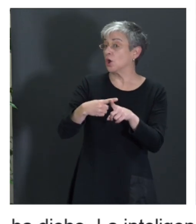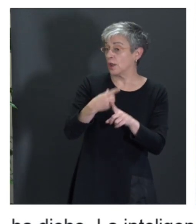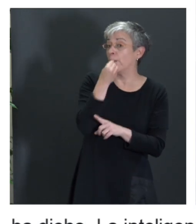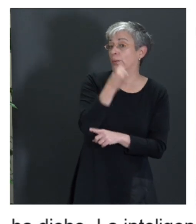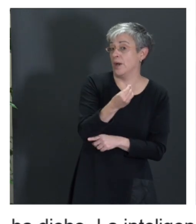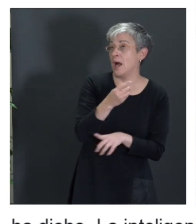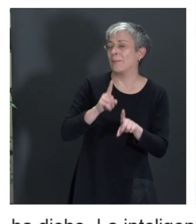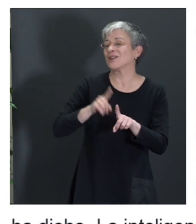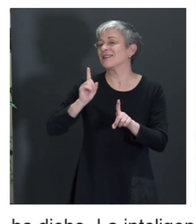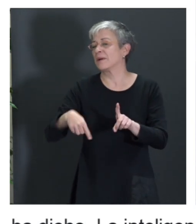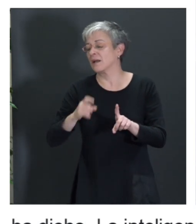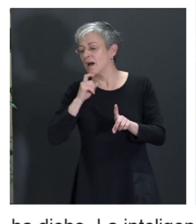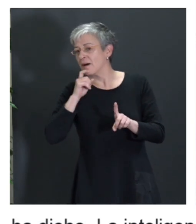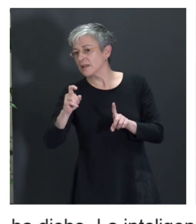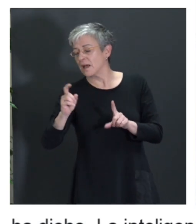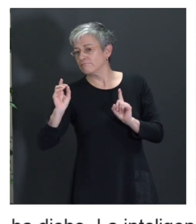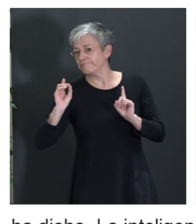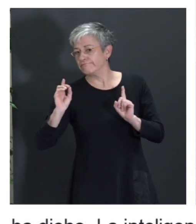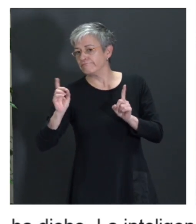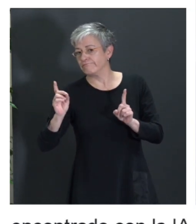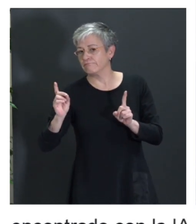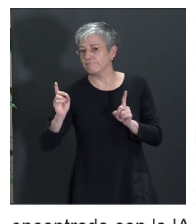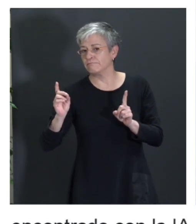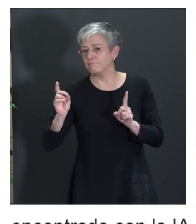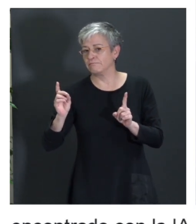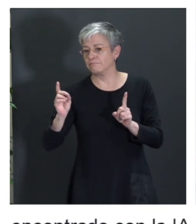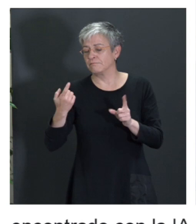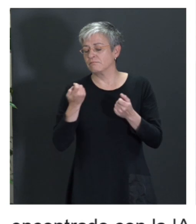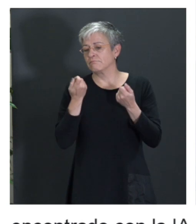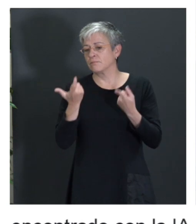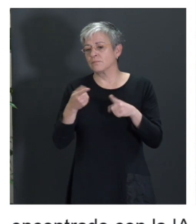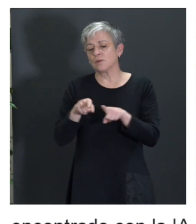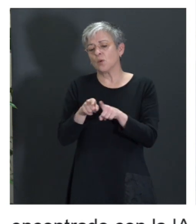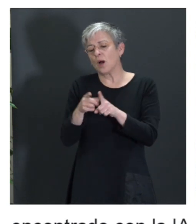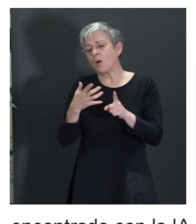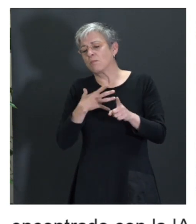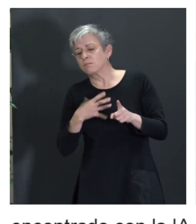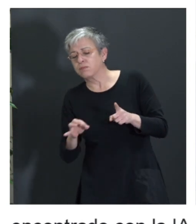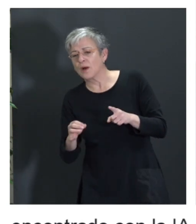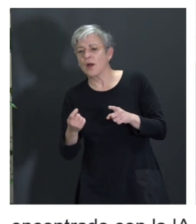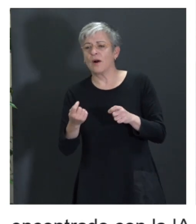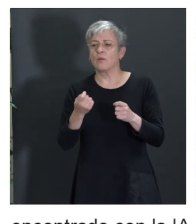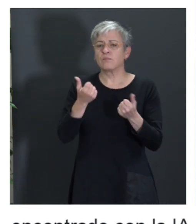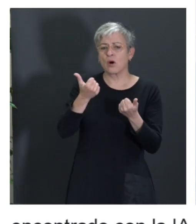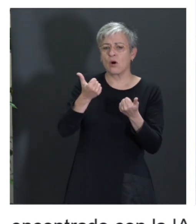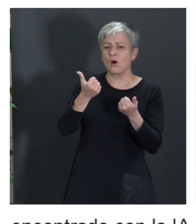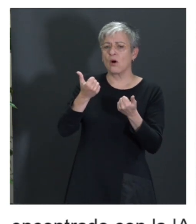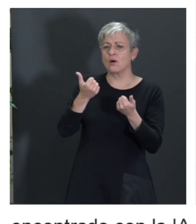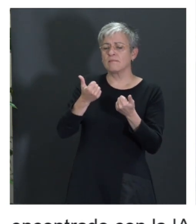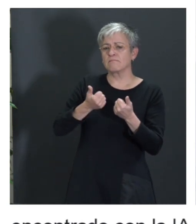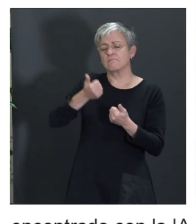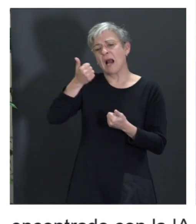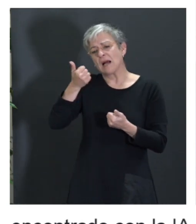también advertir un poco, me encantaría hoy, de alguno de los potenciales sesgos, ¿vale?, o cosas un poco más,